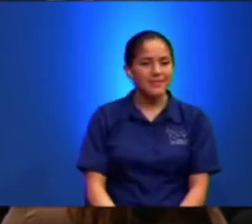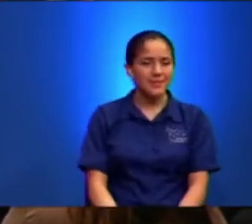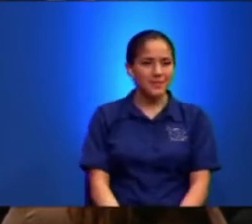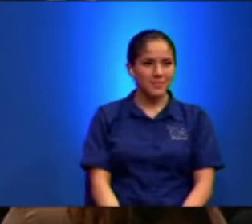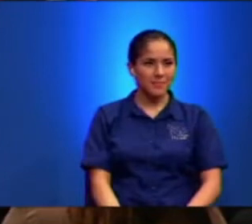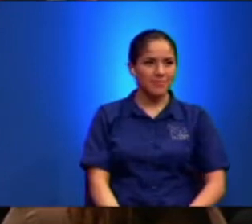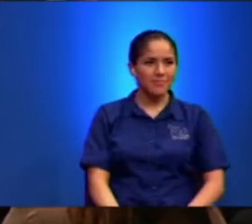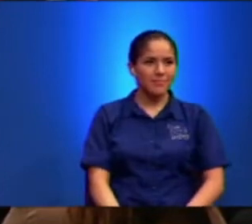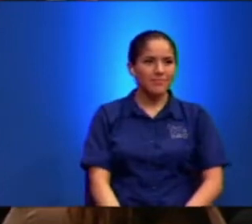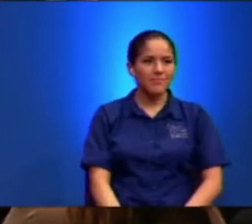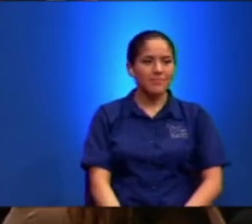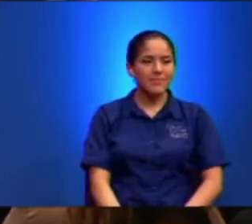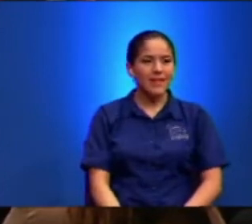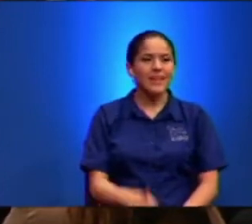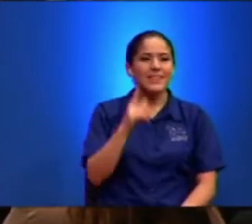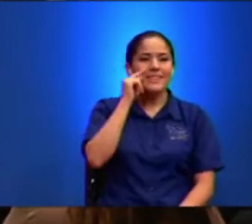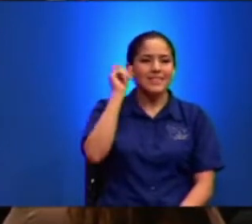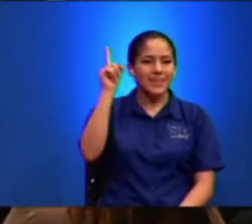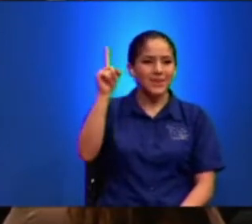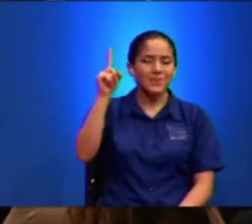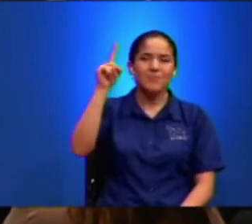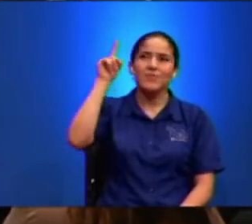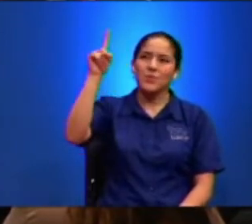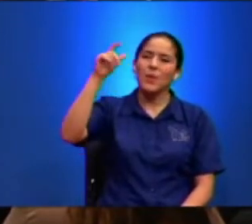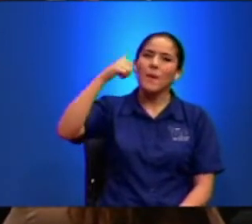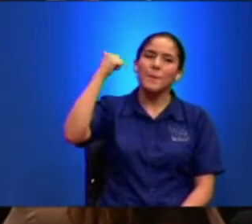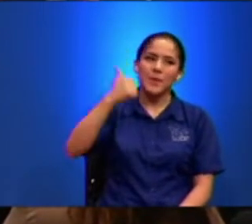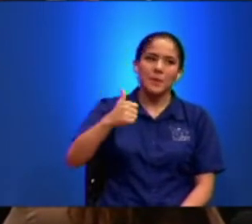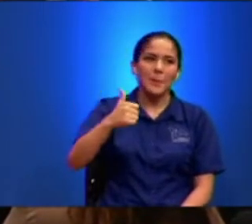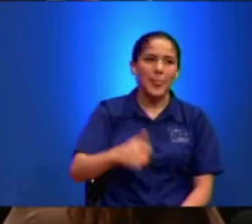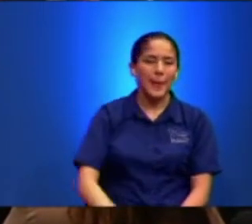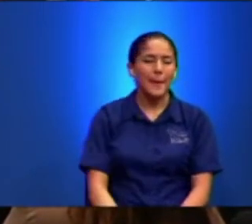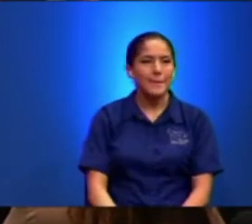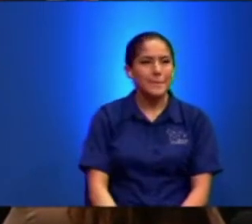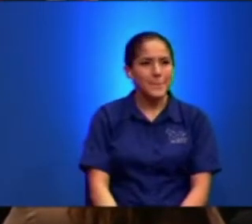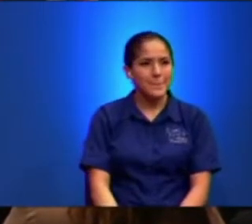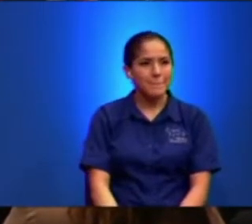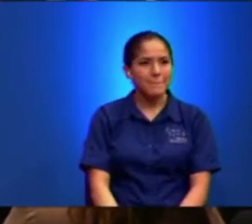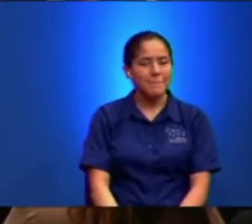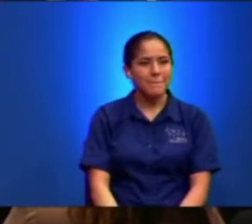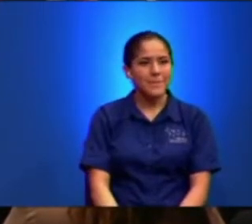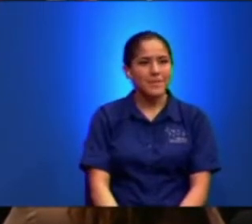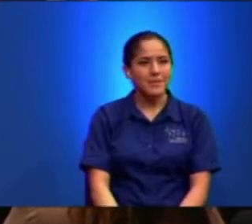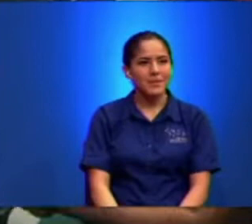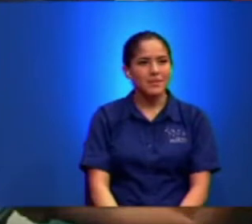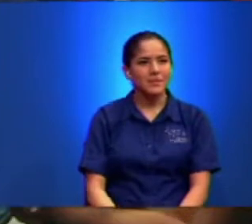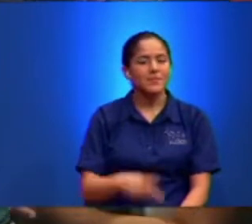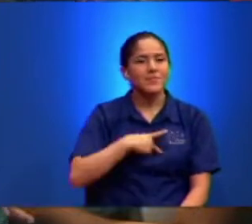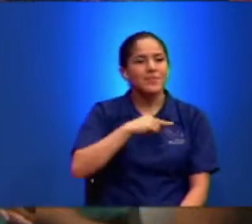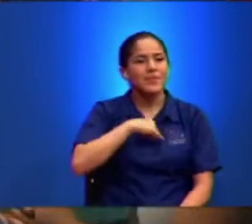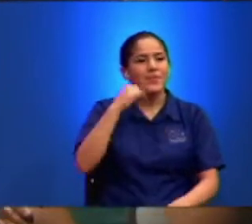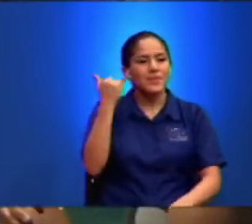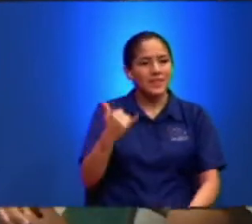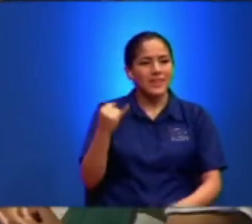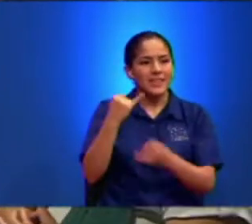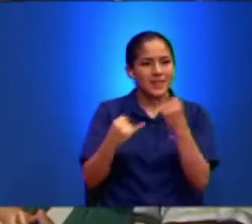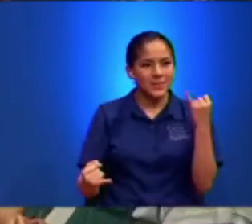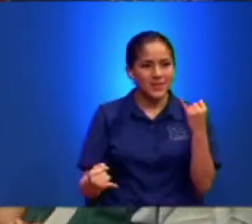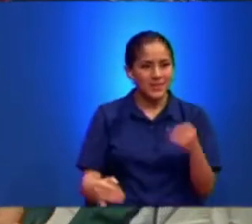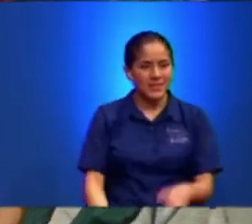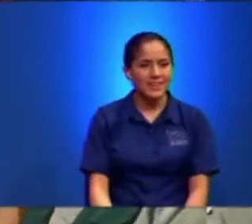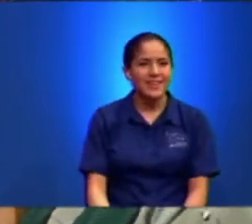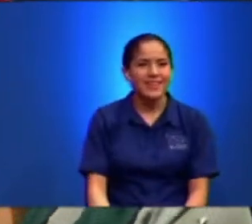Ay Señor Que Bueno Eres Donde Nos Quedamos Ya Terminamos Me Faltan Dos Minutos Ya